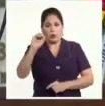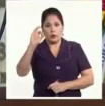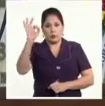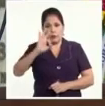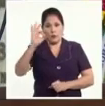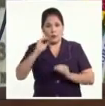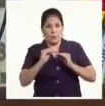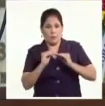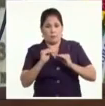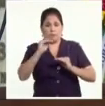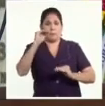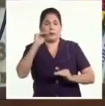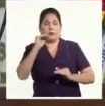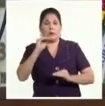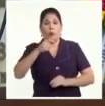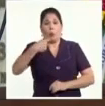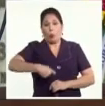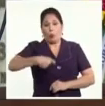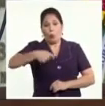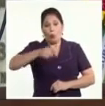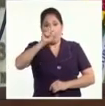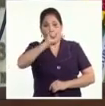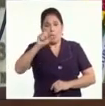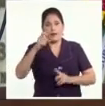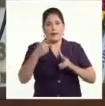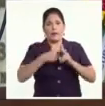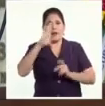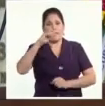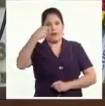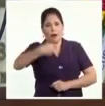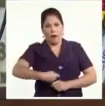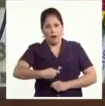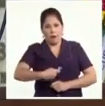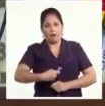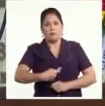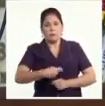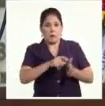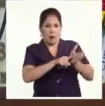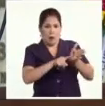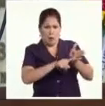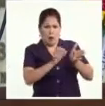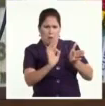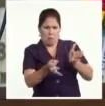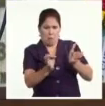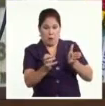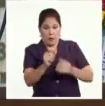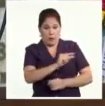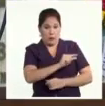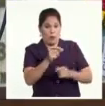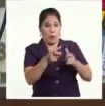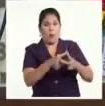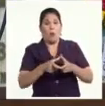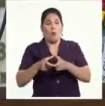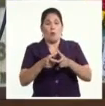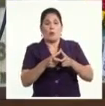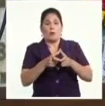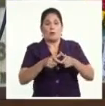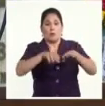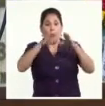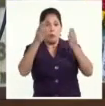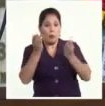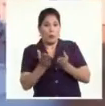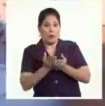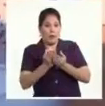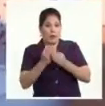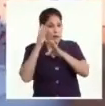% de los jueces y fiscales. Recientemente, la Organización Mundial de la Propiedad